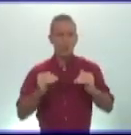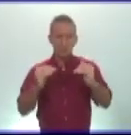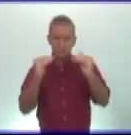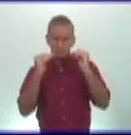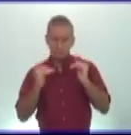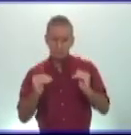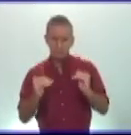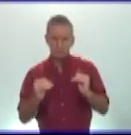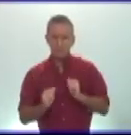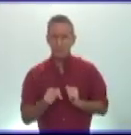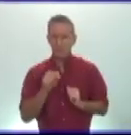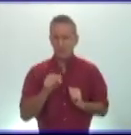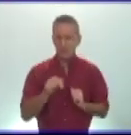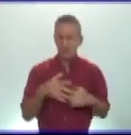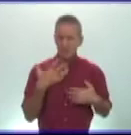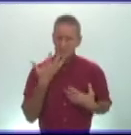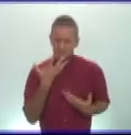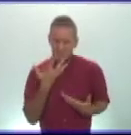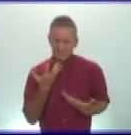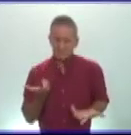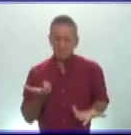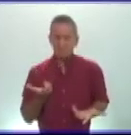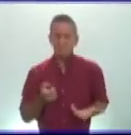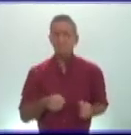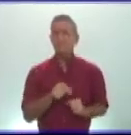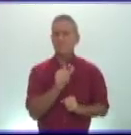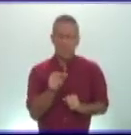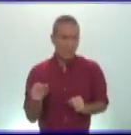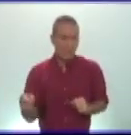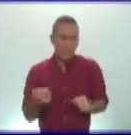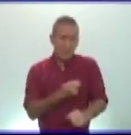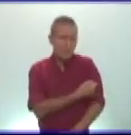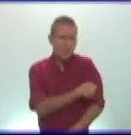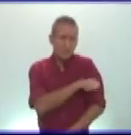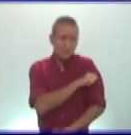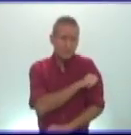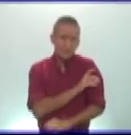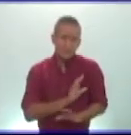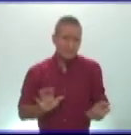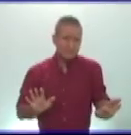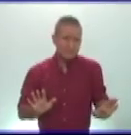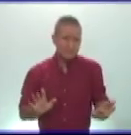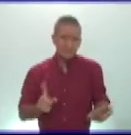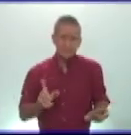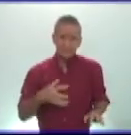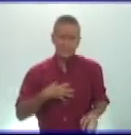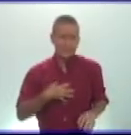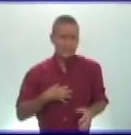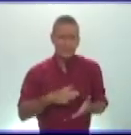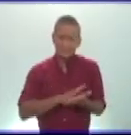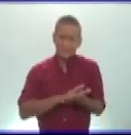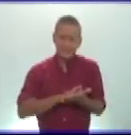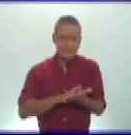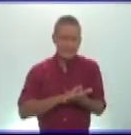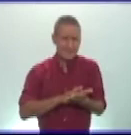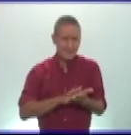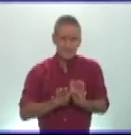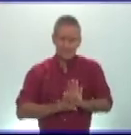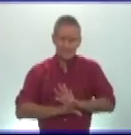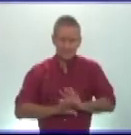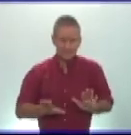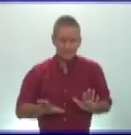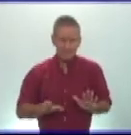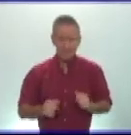plebeyos bueno los plebeyos eran los ciudadanos comunes quien no disfrutaban de ningún tipo de clase y privilegio